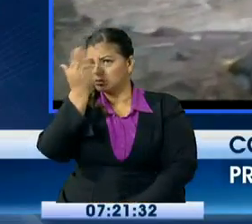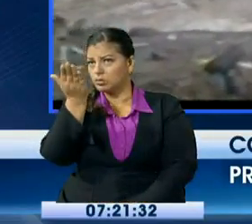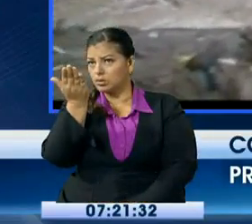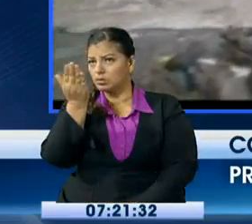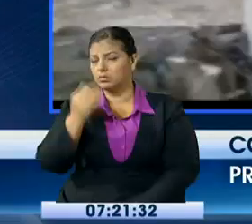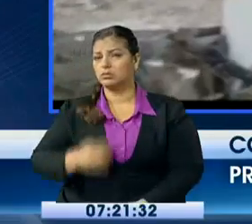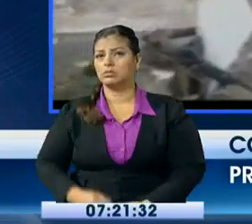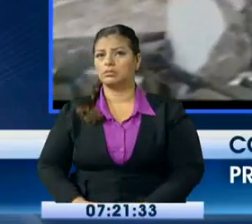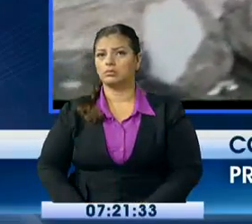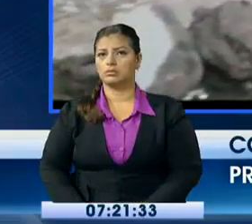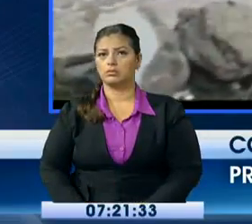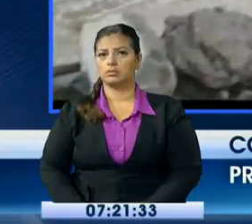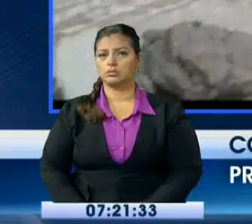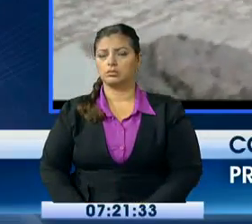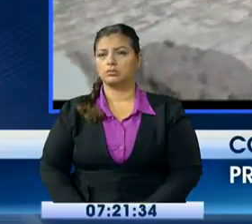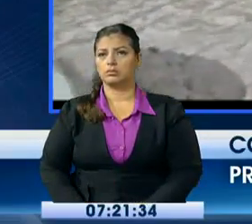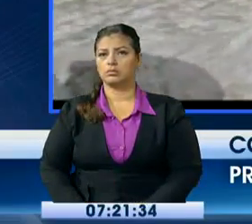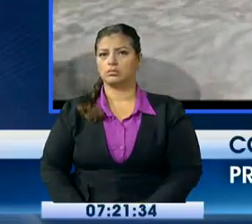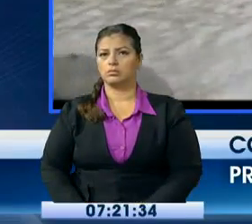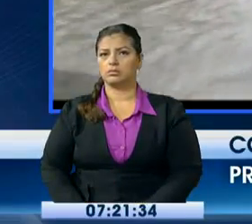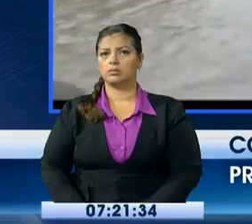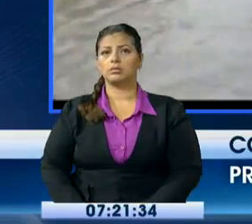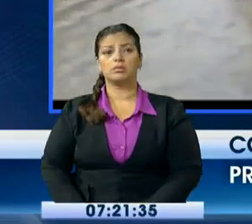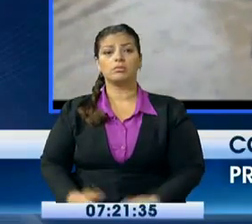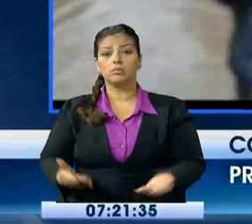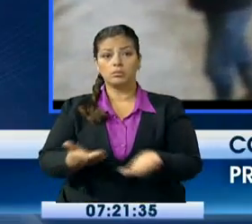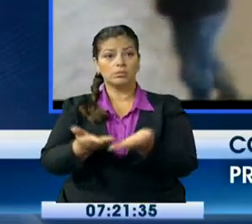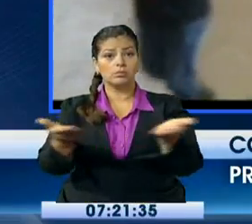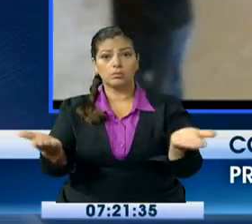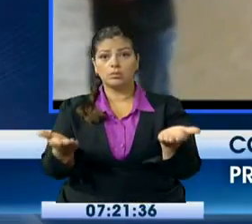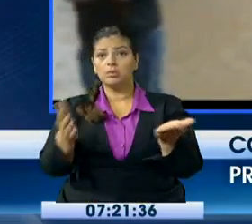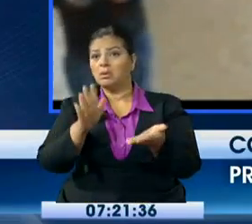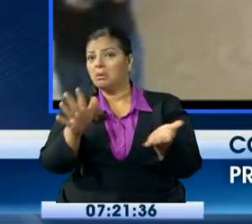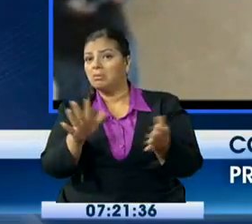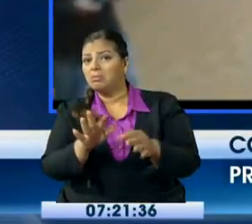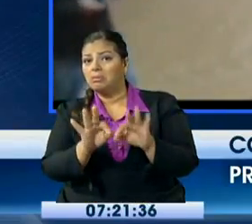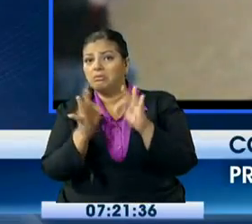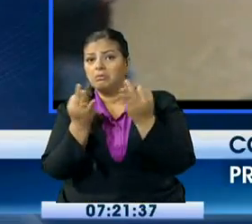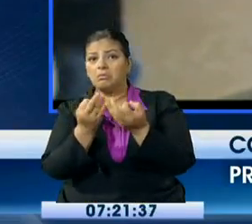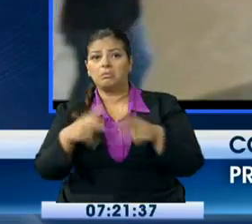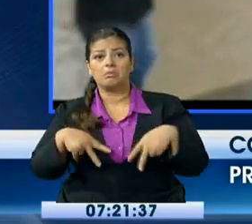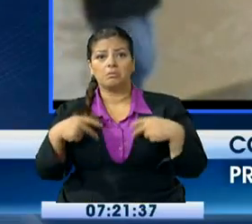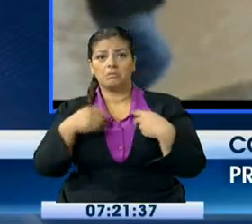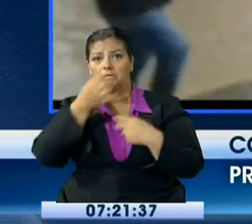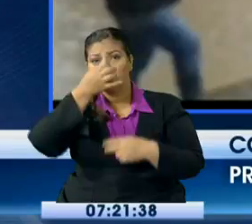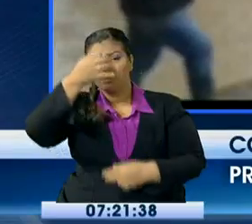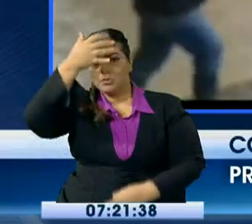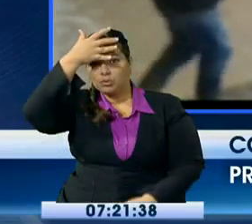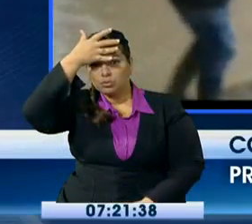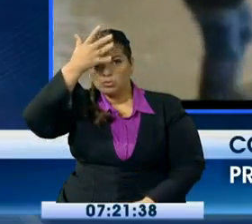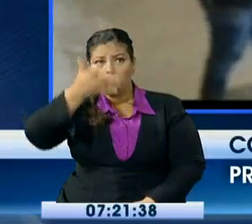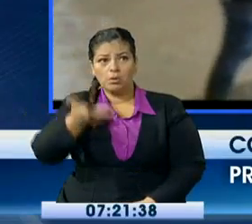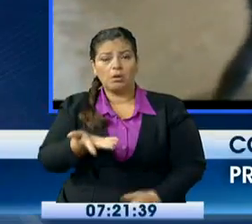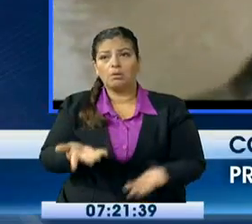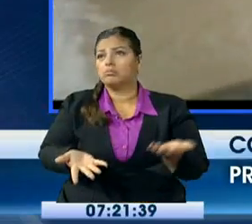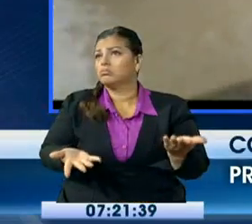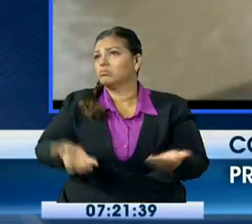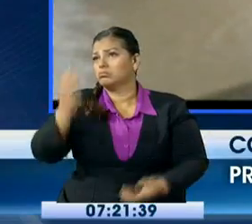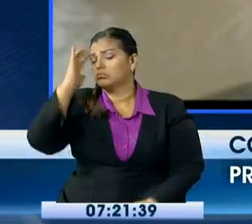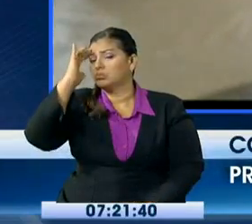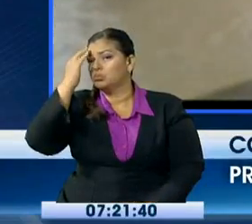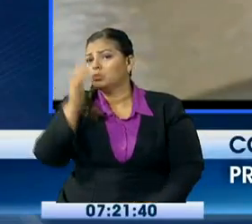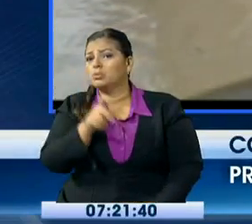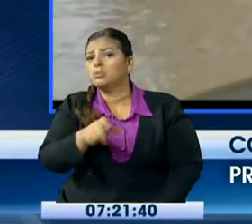quieran estar enterados. Quienes tengan familiares que vivan en Santo Domingo, quienes son las dos víctimas mortales producto de esta